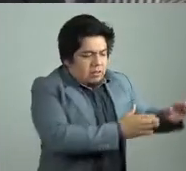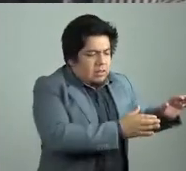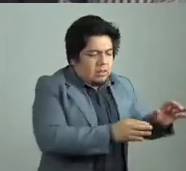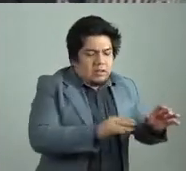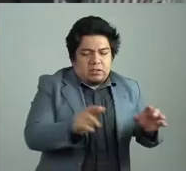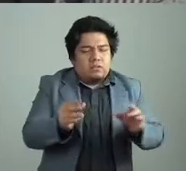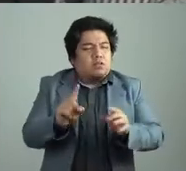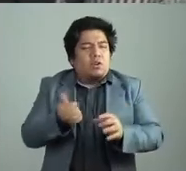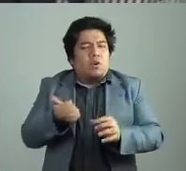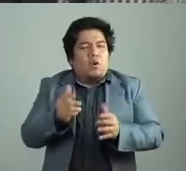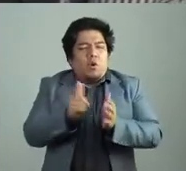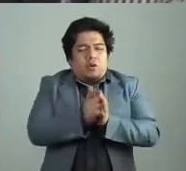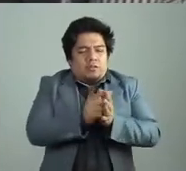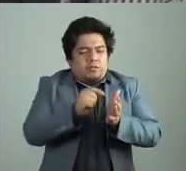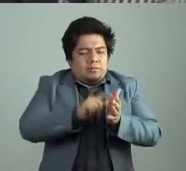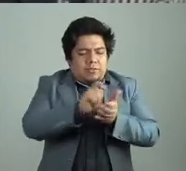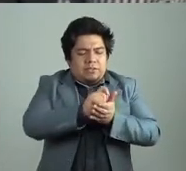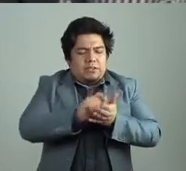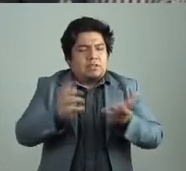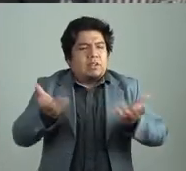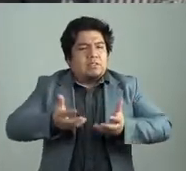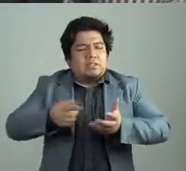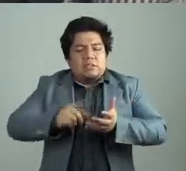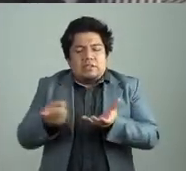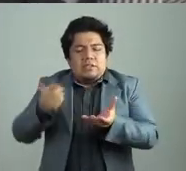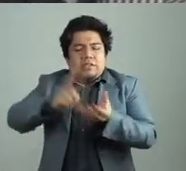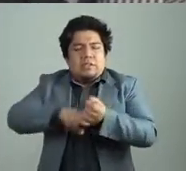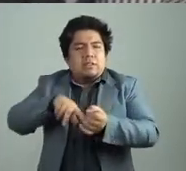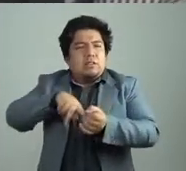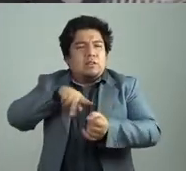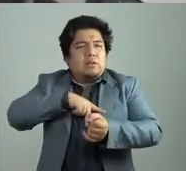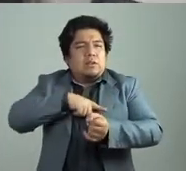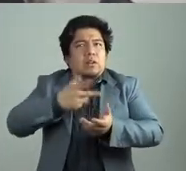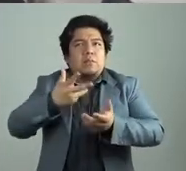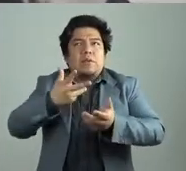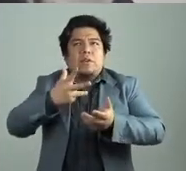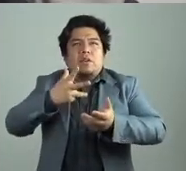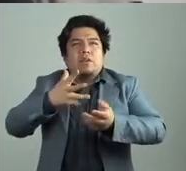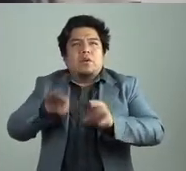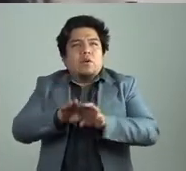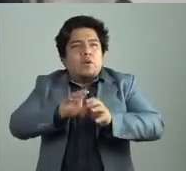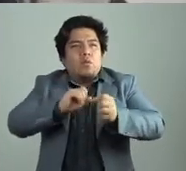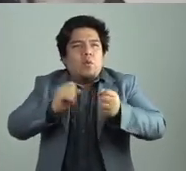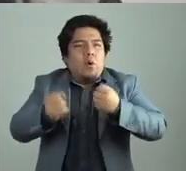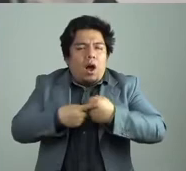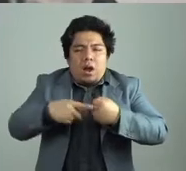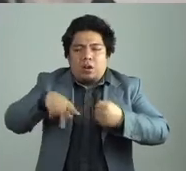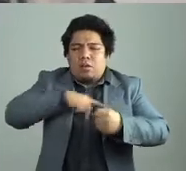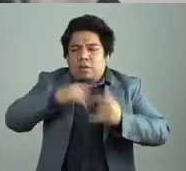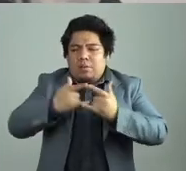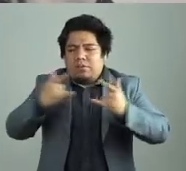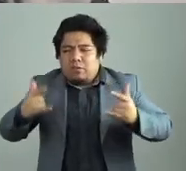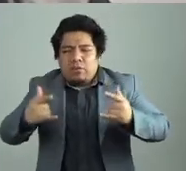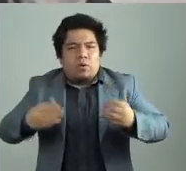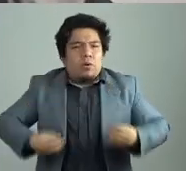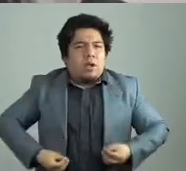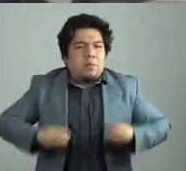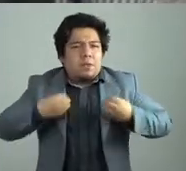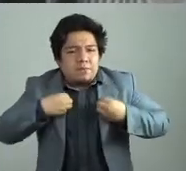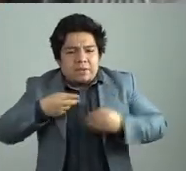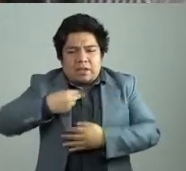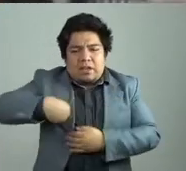más allá los, lo que sustenta la serie de acontecimientos en los que estamos inmersos.